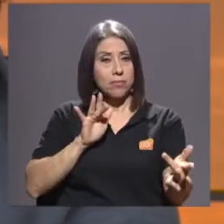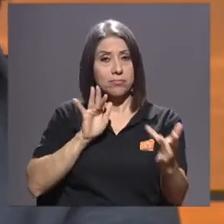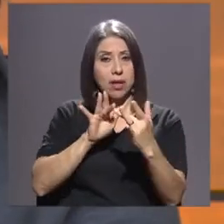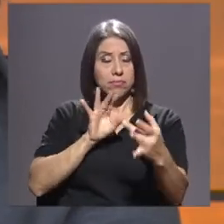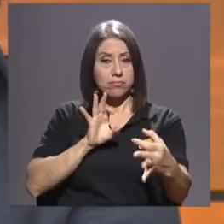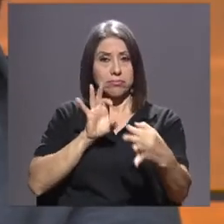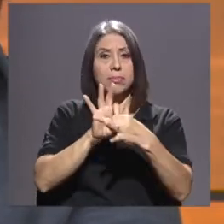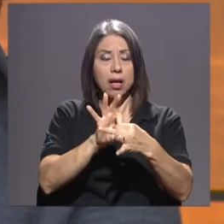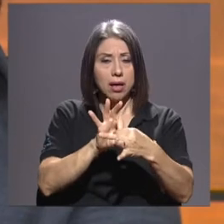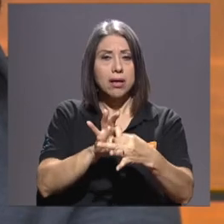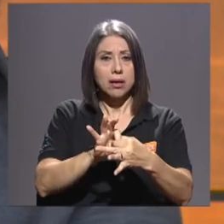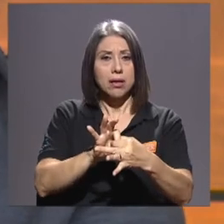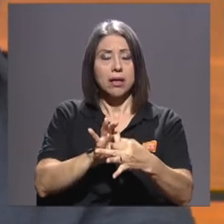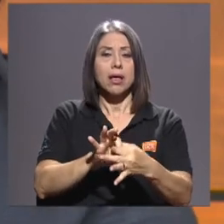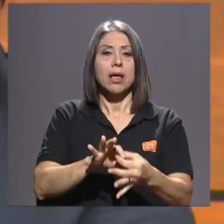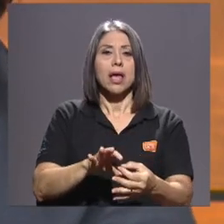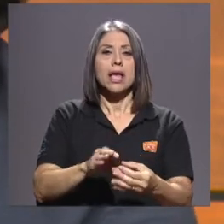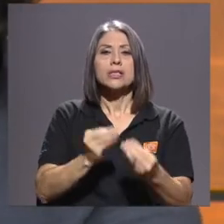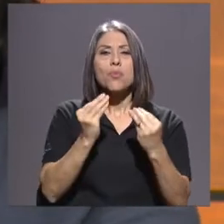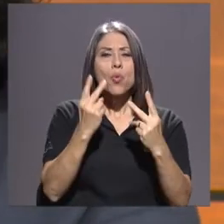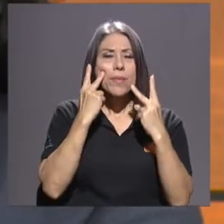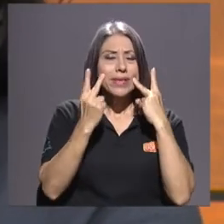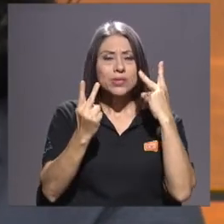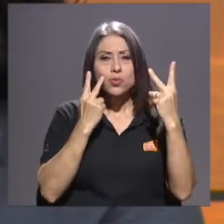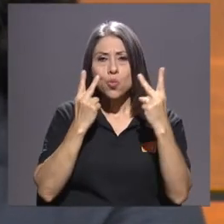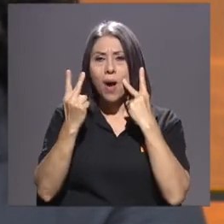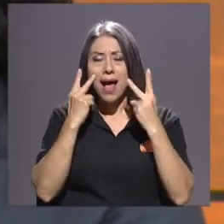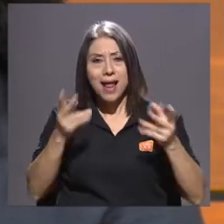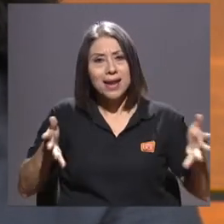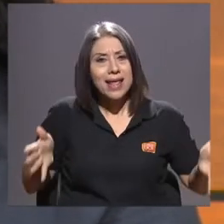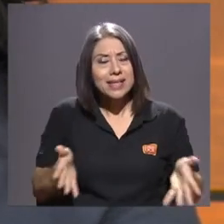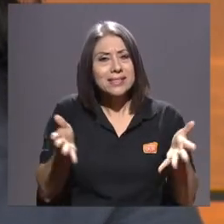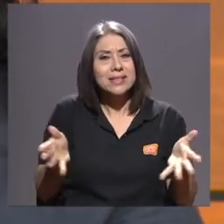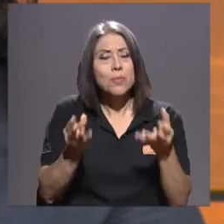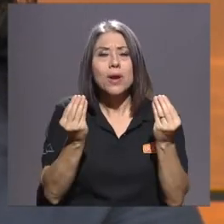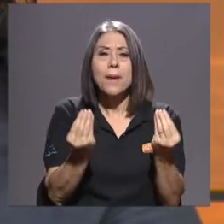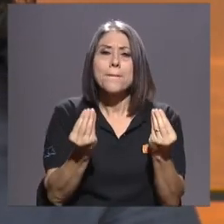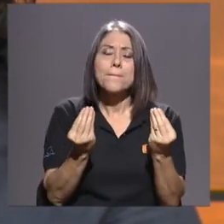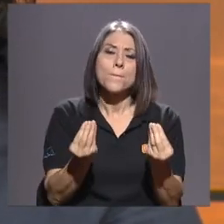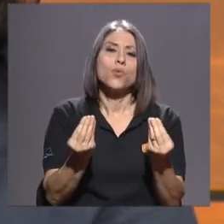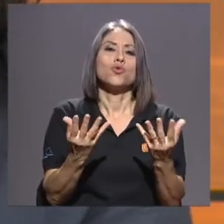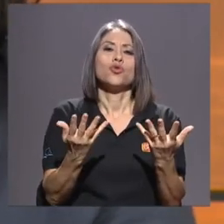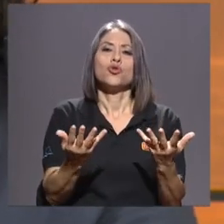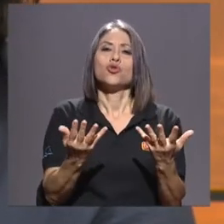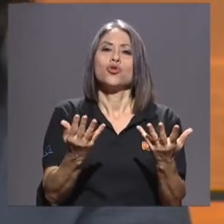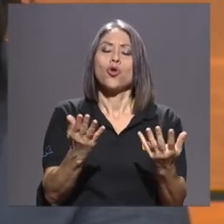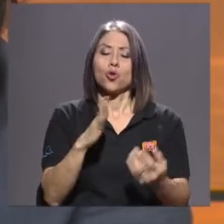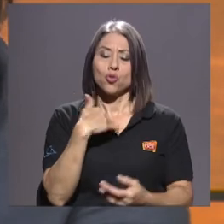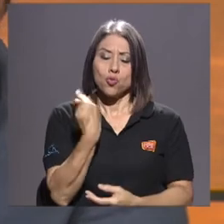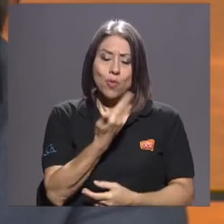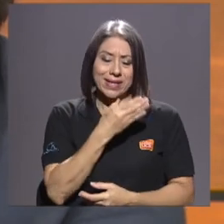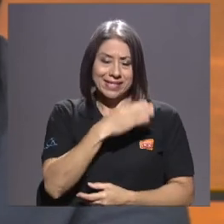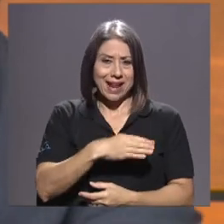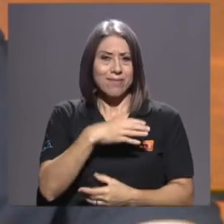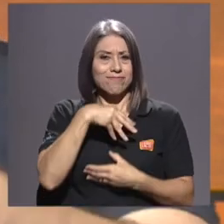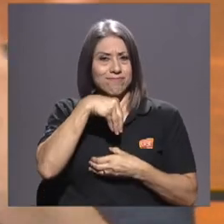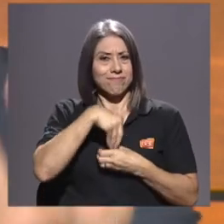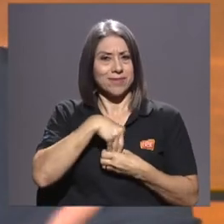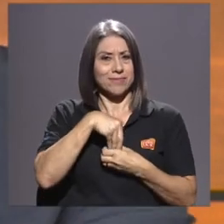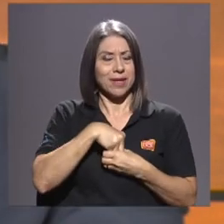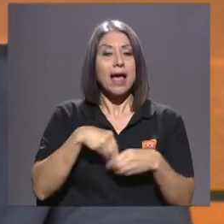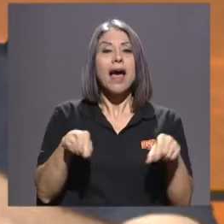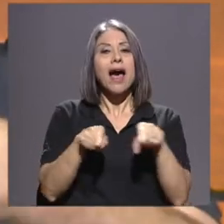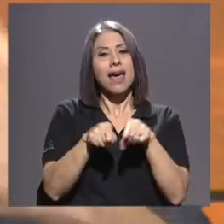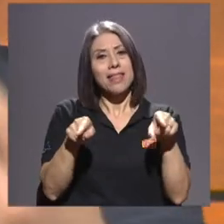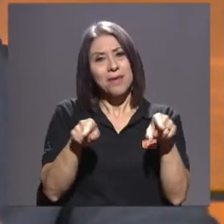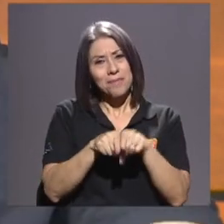es muy visual, estimula mucho esa parte nuestra, y entonces, además por todo